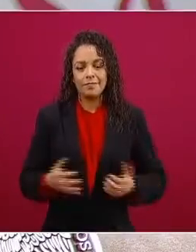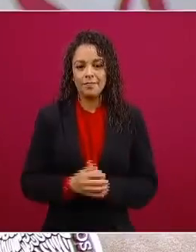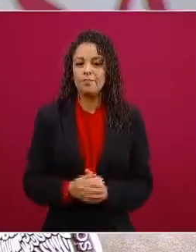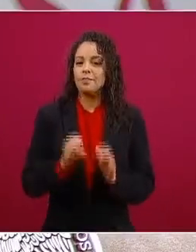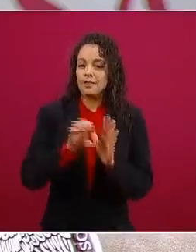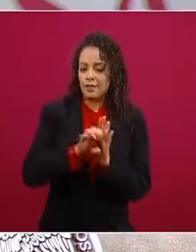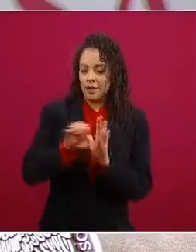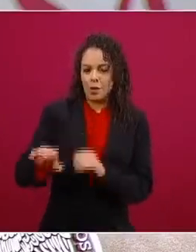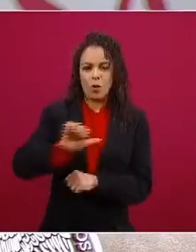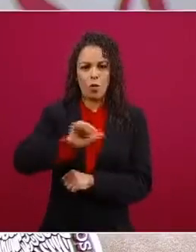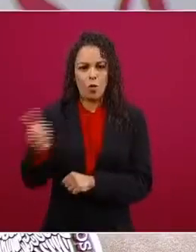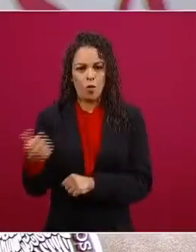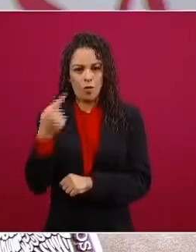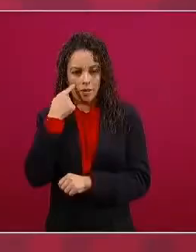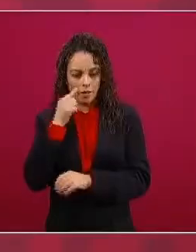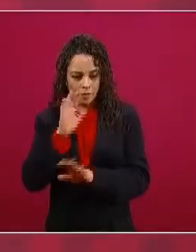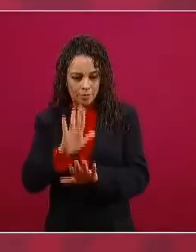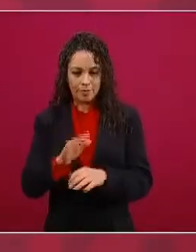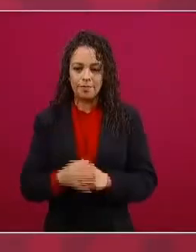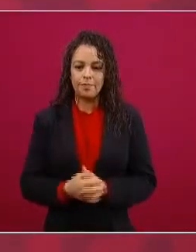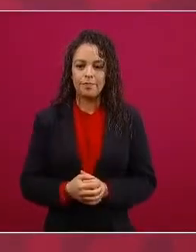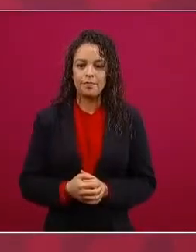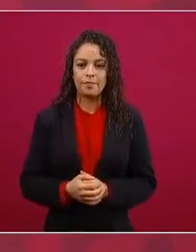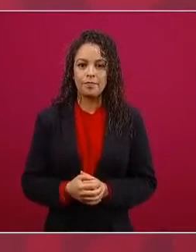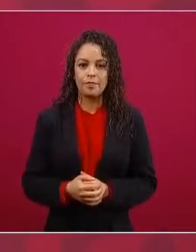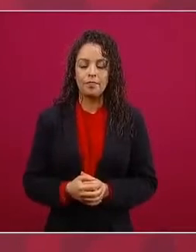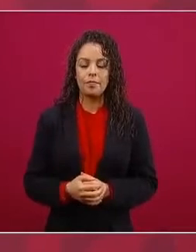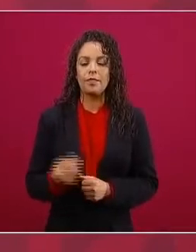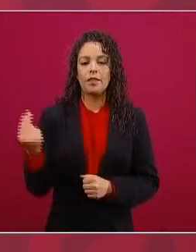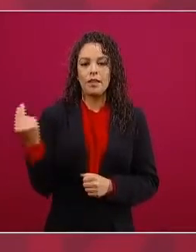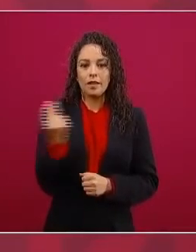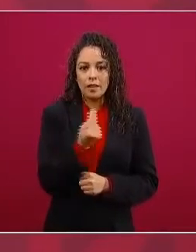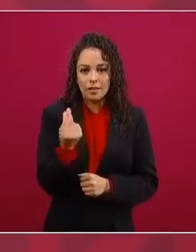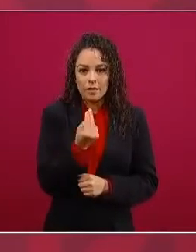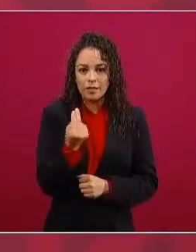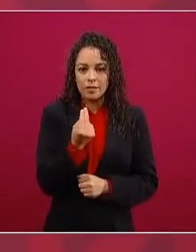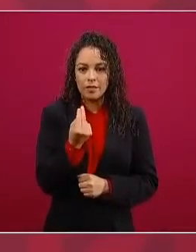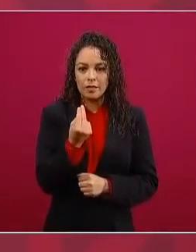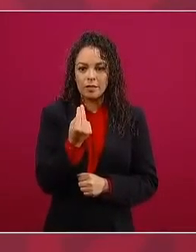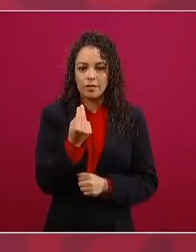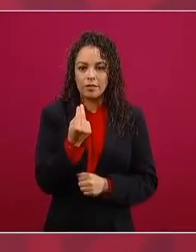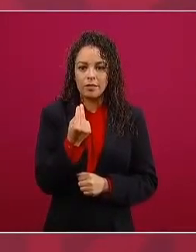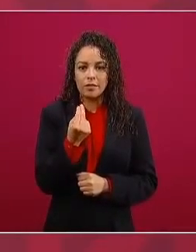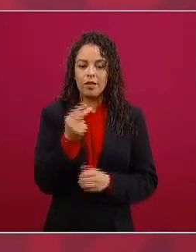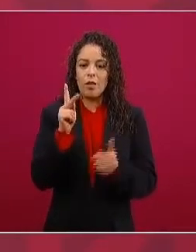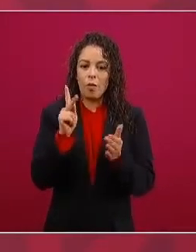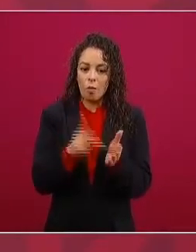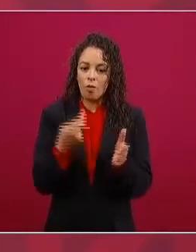hay que replantearnos las cosas sin que nadie se ofenda